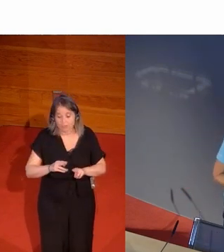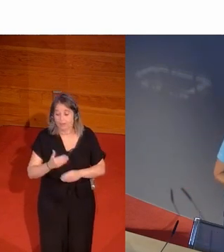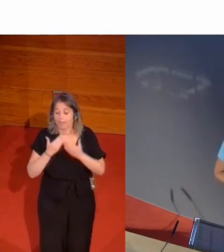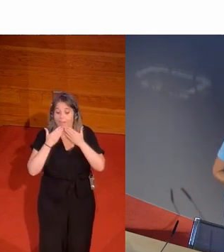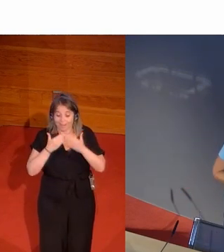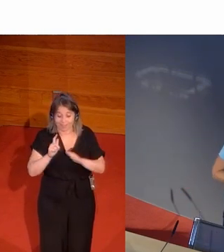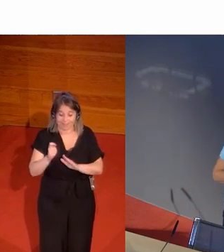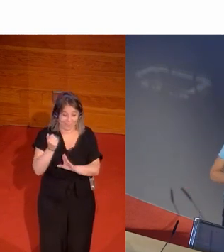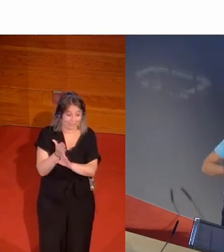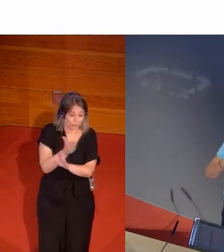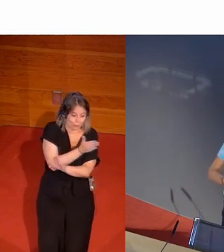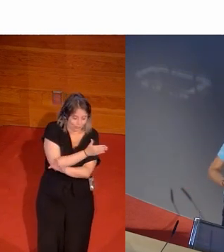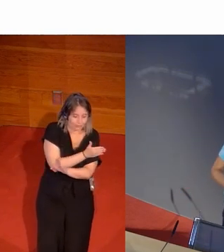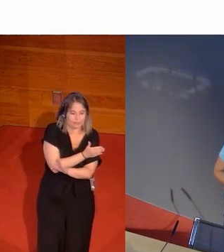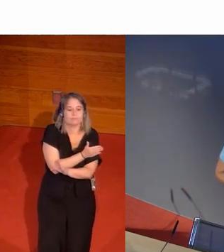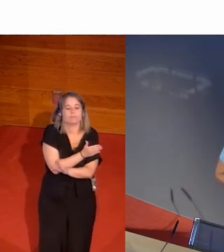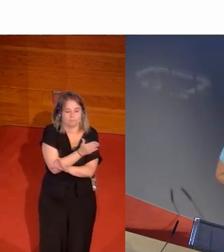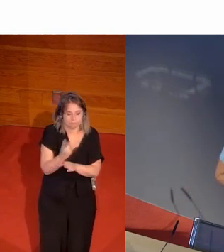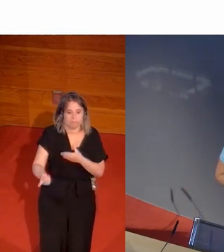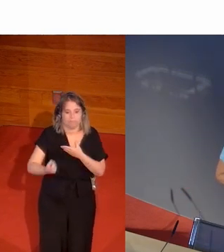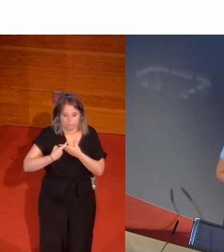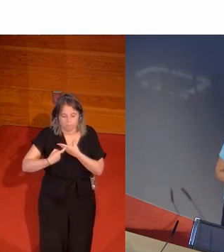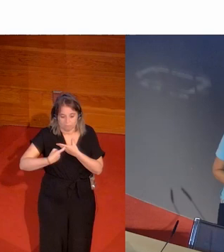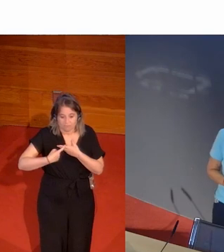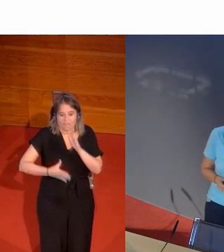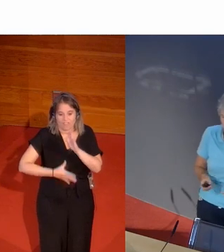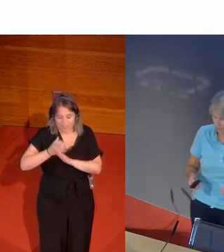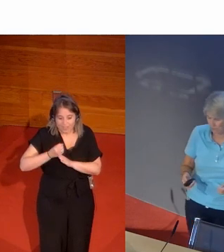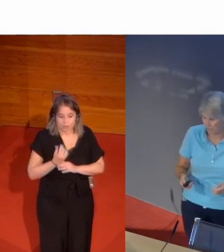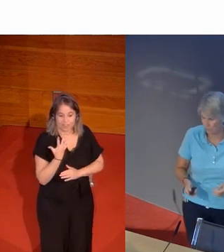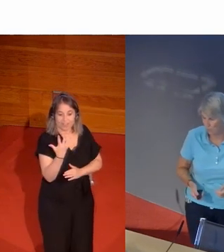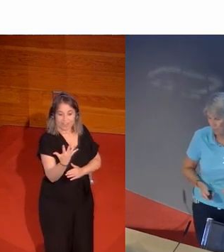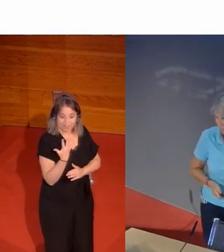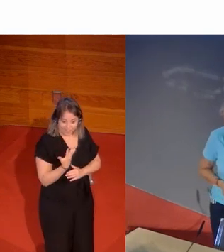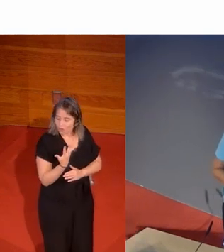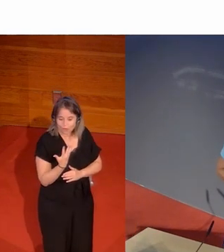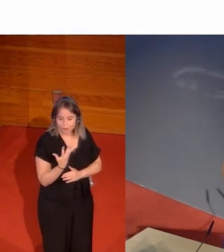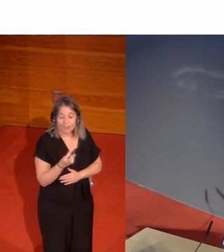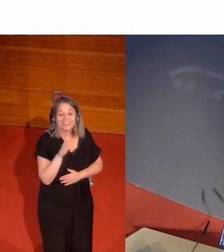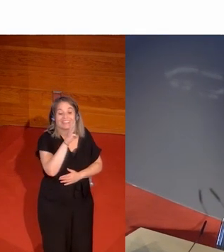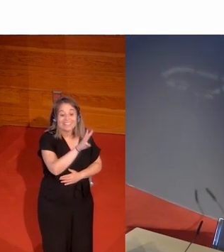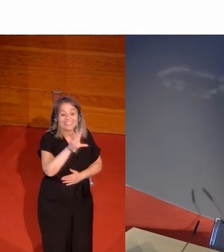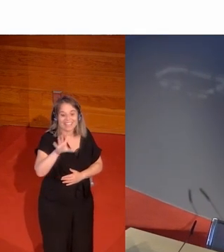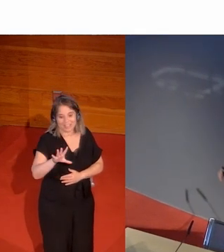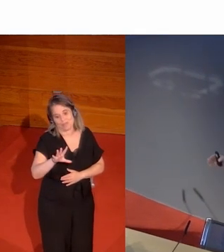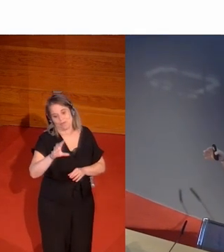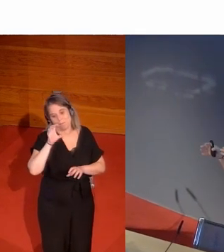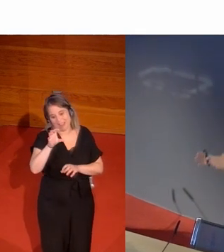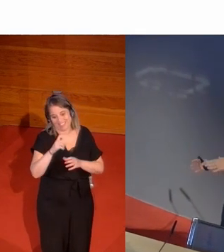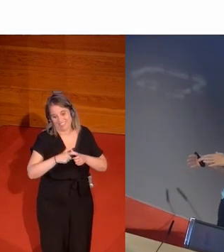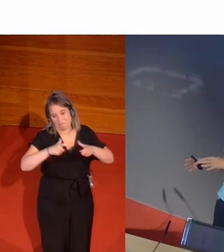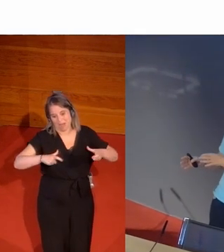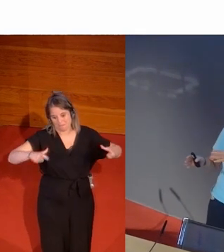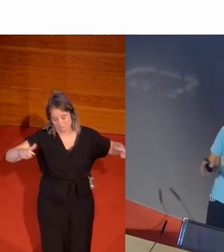a estos éxitos aumenta en participación y de cinco pasamos a 35 países. Y esto